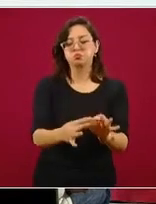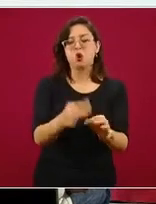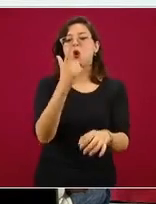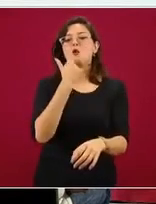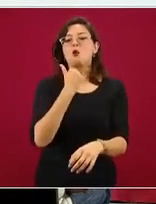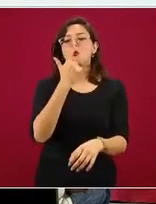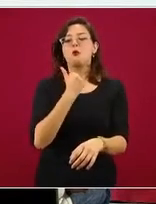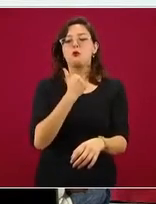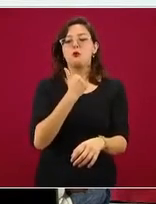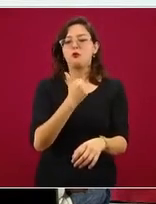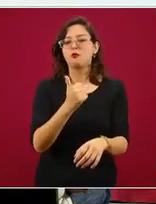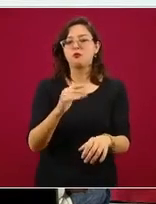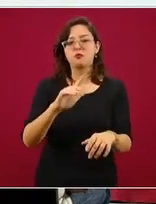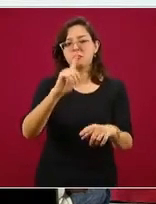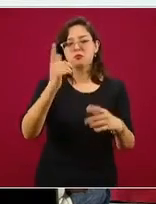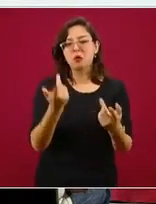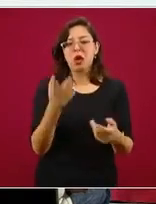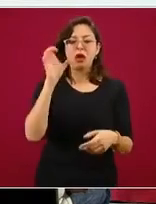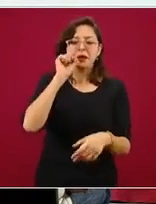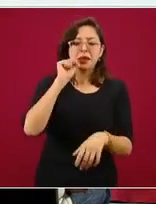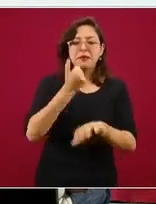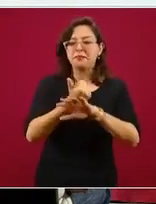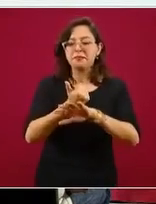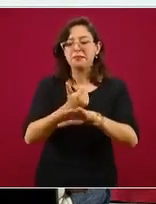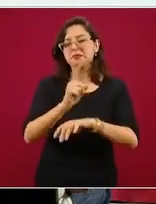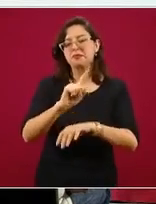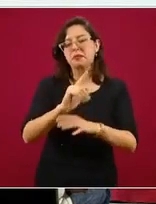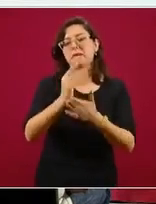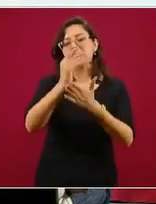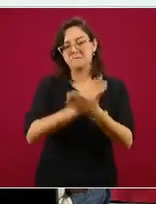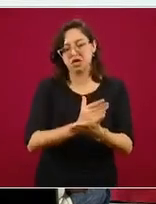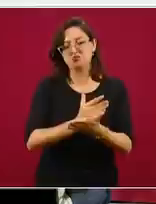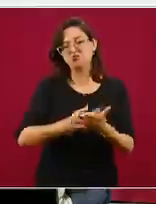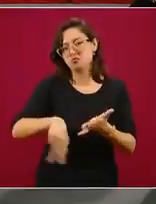al riesgo epidémico COVID.